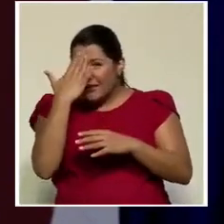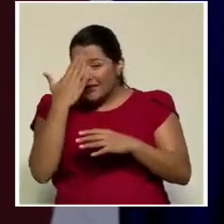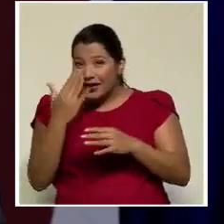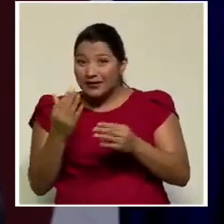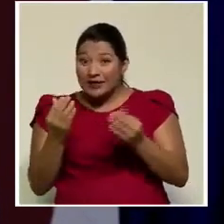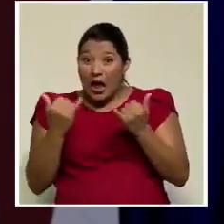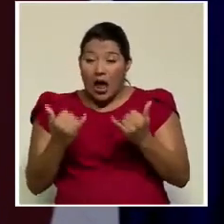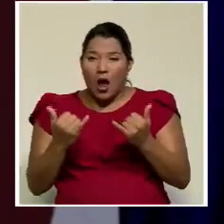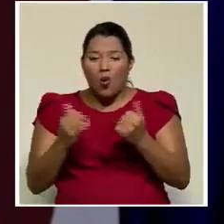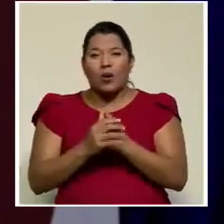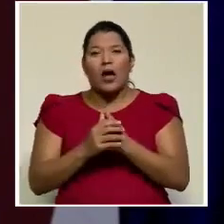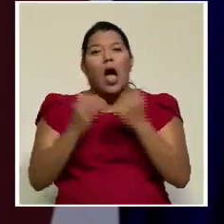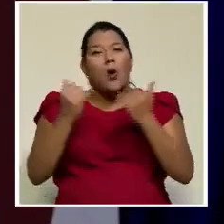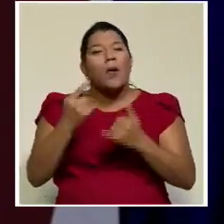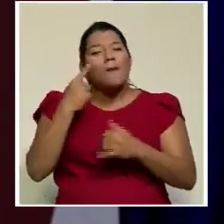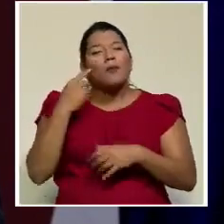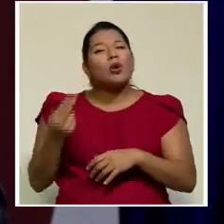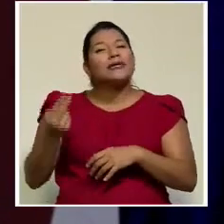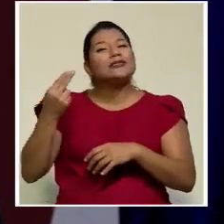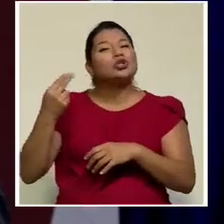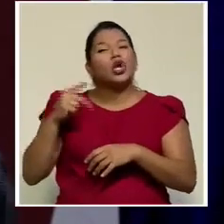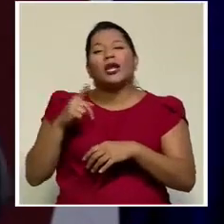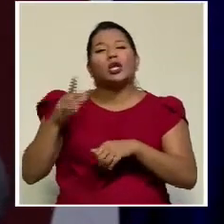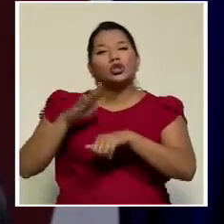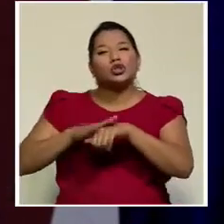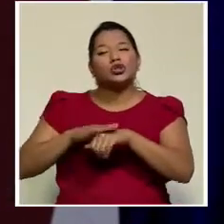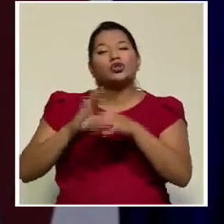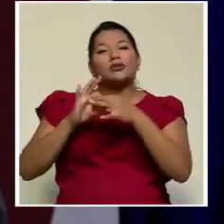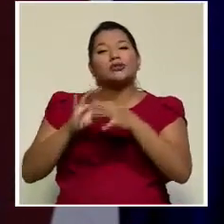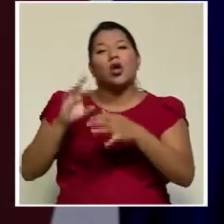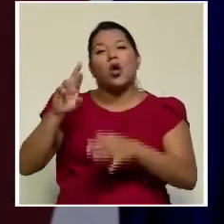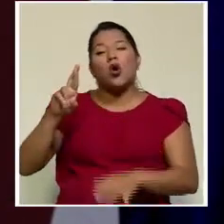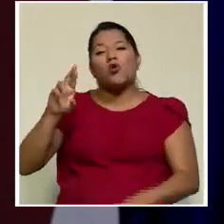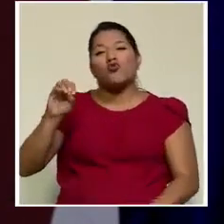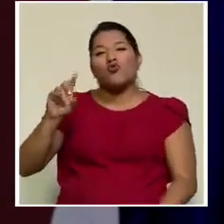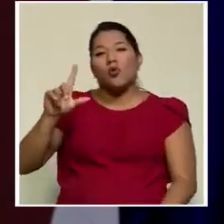no autorizada que preparamos sobre Rolando Araya. Adelante.